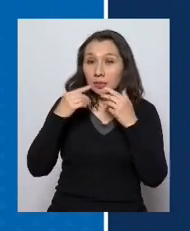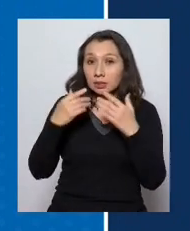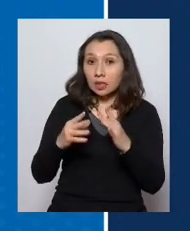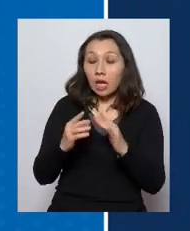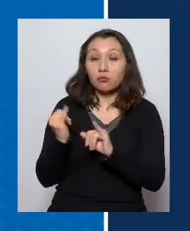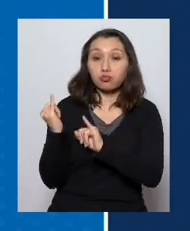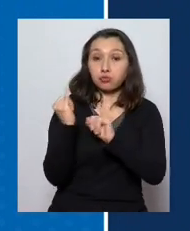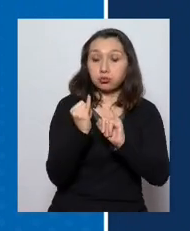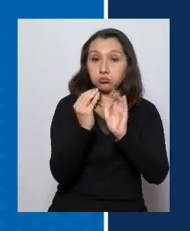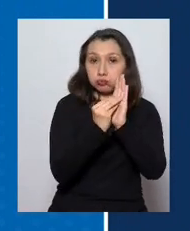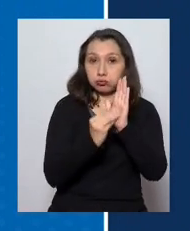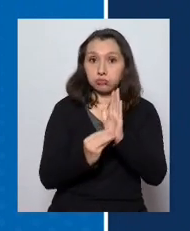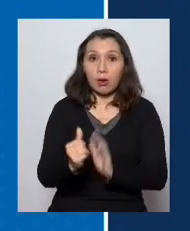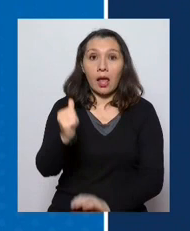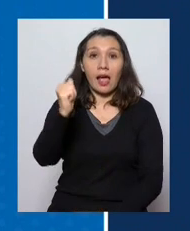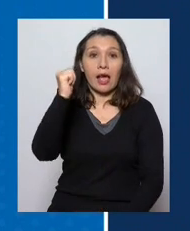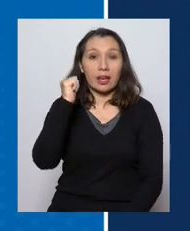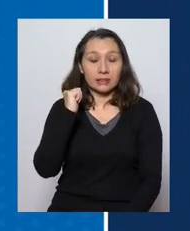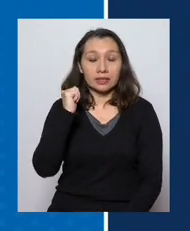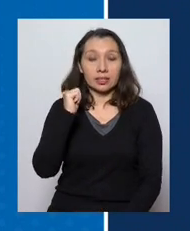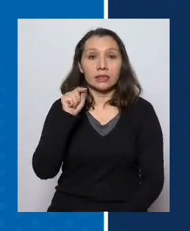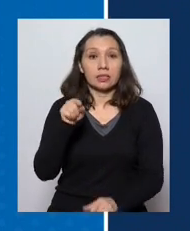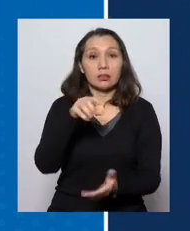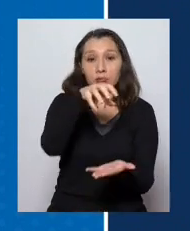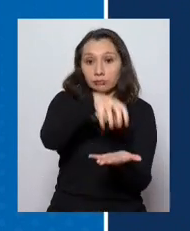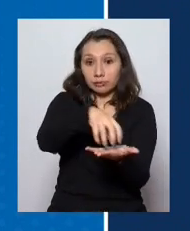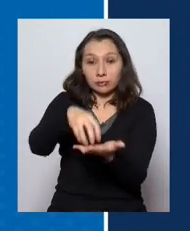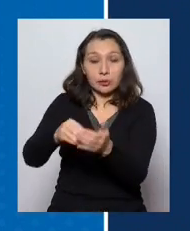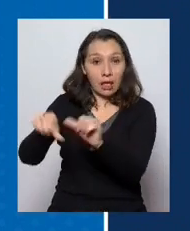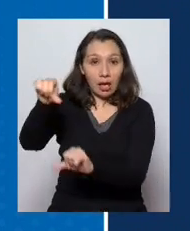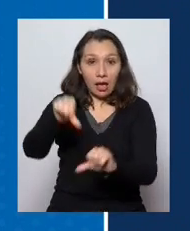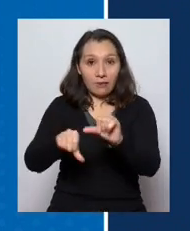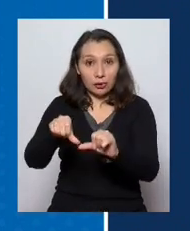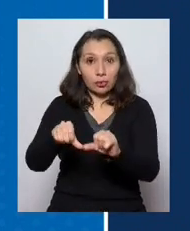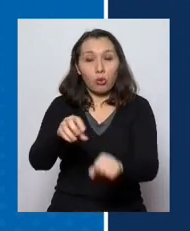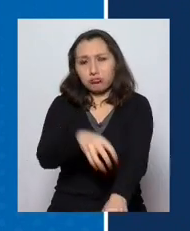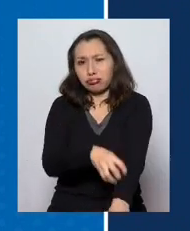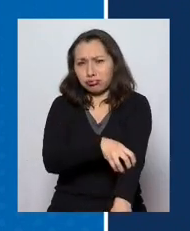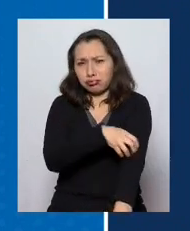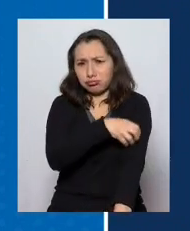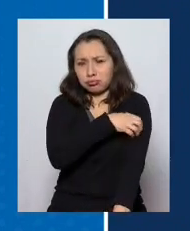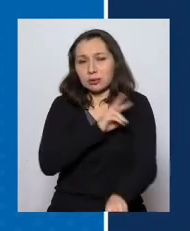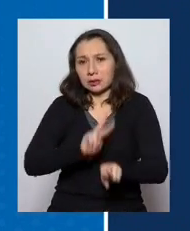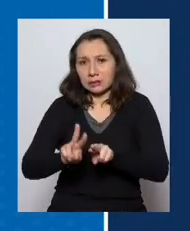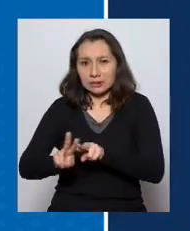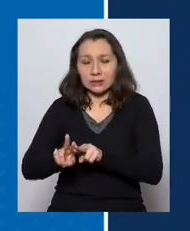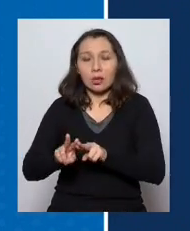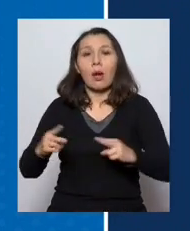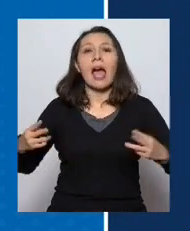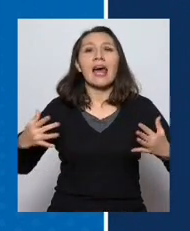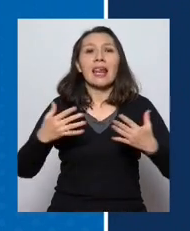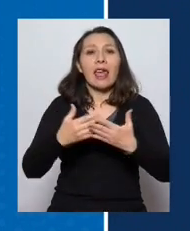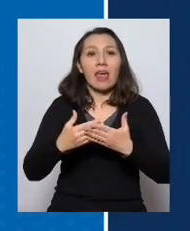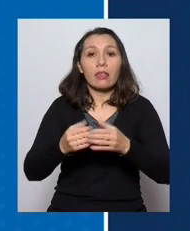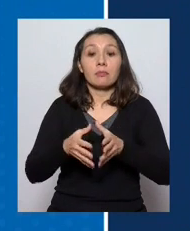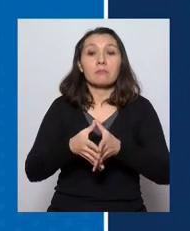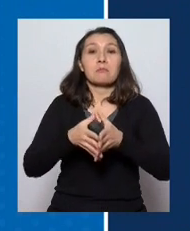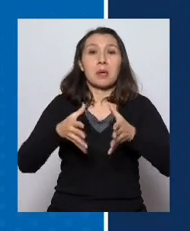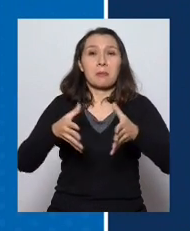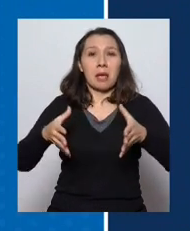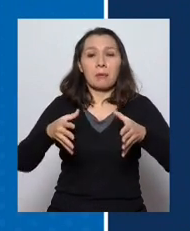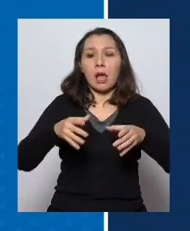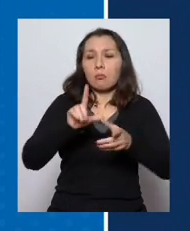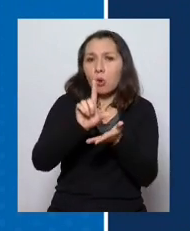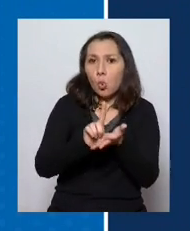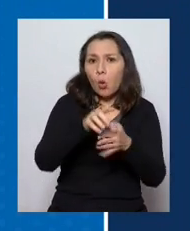informados, el día de ayer por los laboratorios de esta red que hemos agrandado